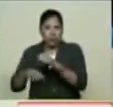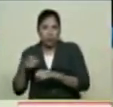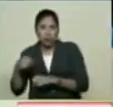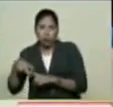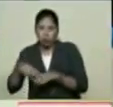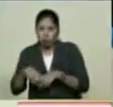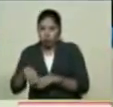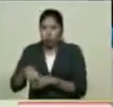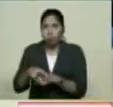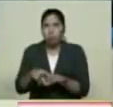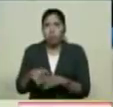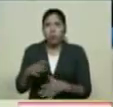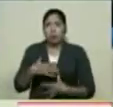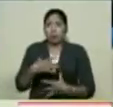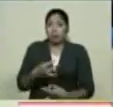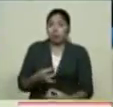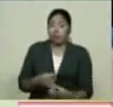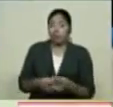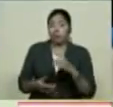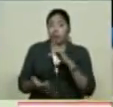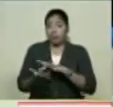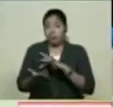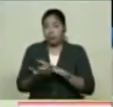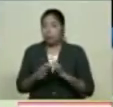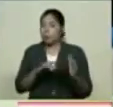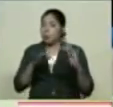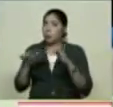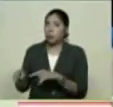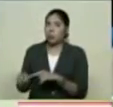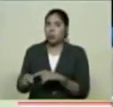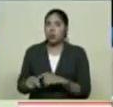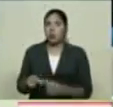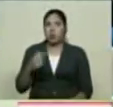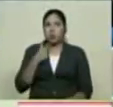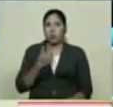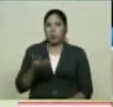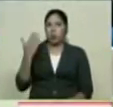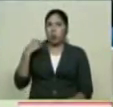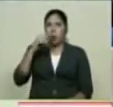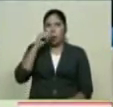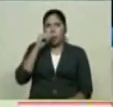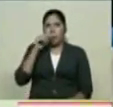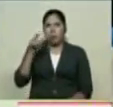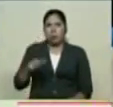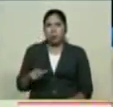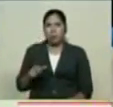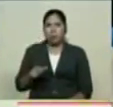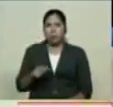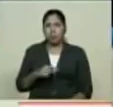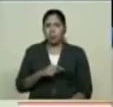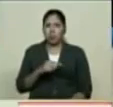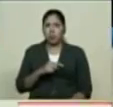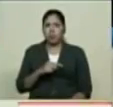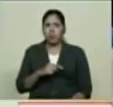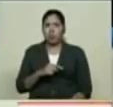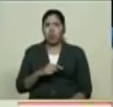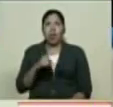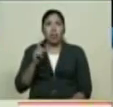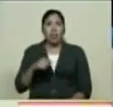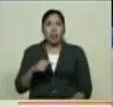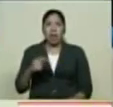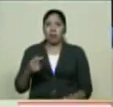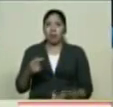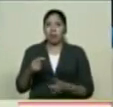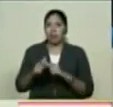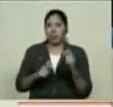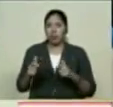deportistas Estaba para ese entonces Iniciándose el Mountain Bike Y decidimos nosotros hacerlo Pues la gente corría Hasta con botas de caucho